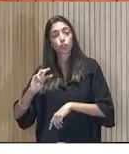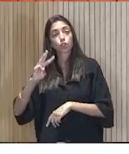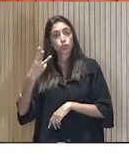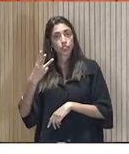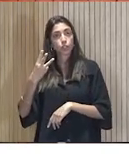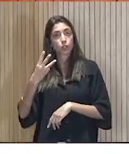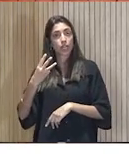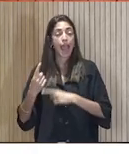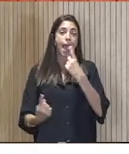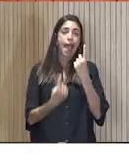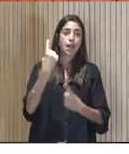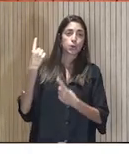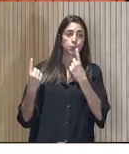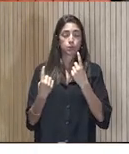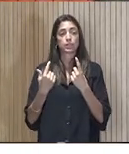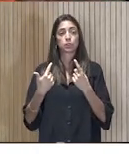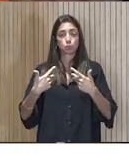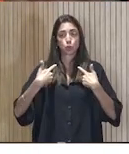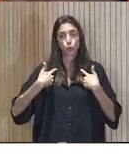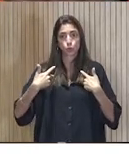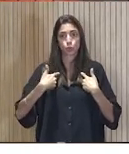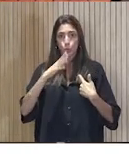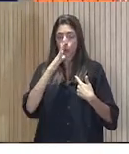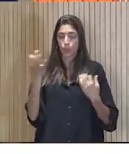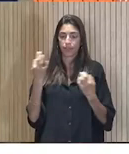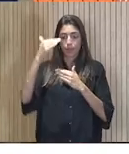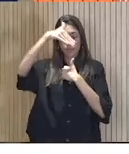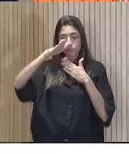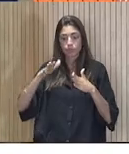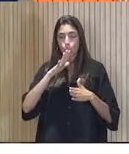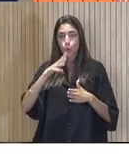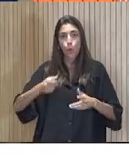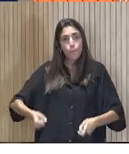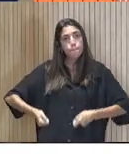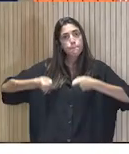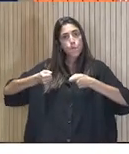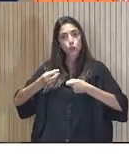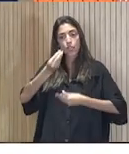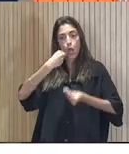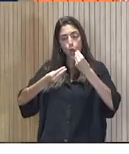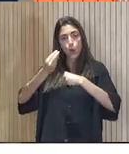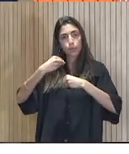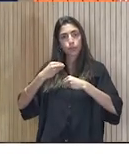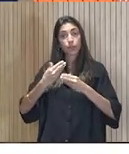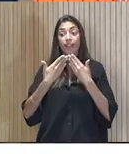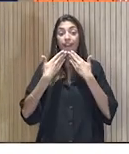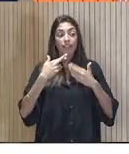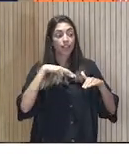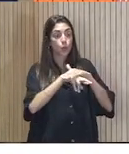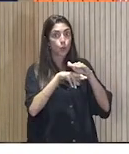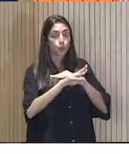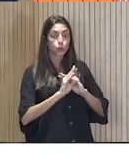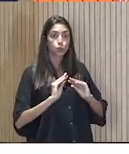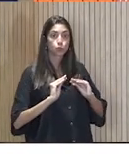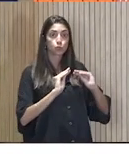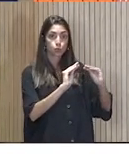porque tenían que atender a esas personas. Los que repartían bolsas de comida. Los que repartían bolsas con sus recursos y con lo que trataban